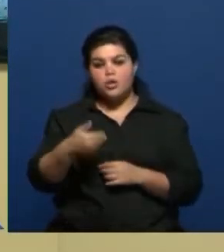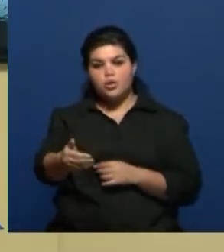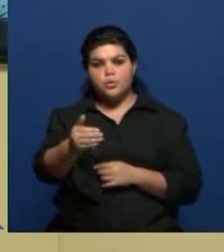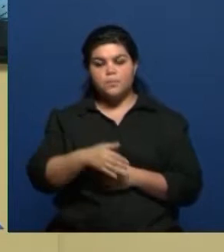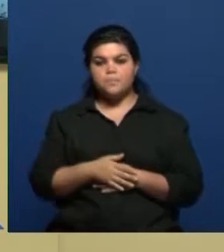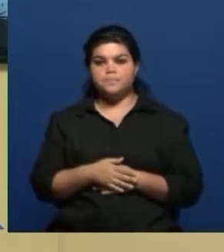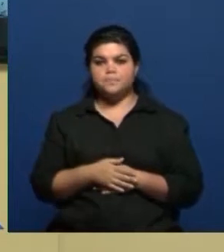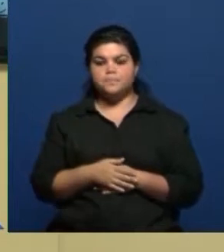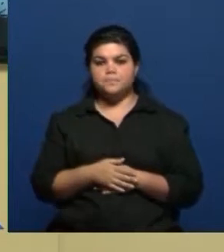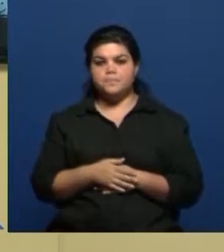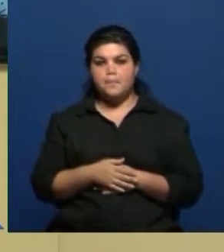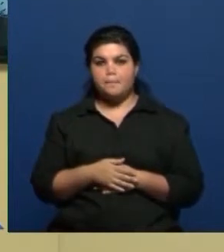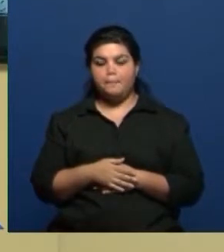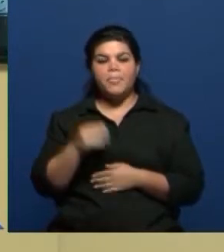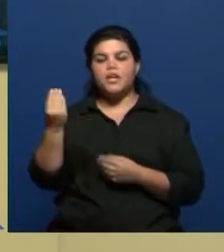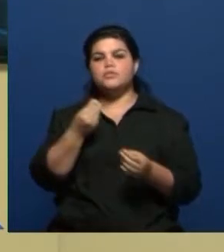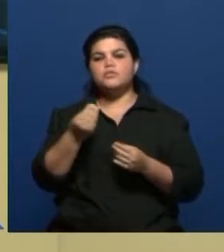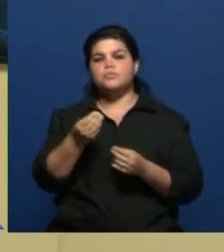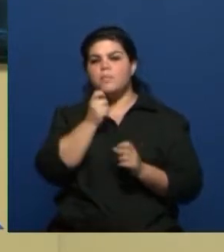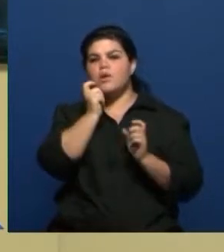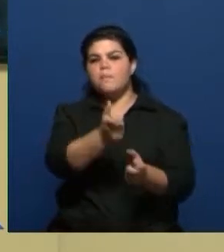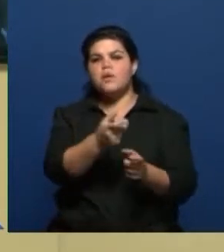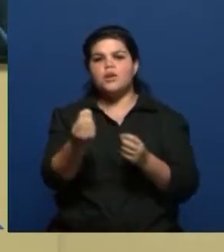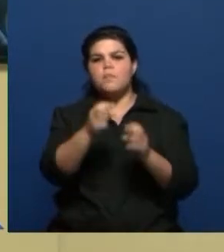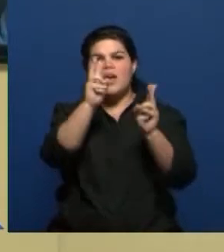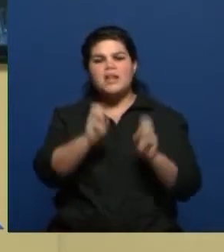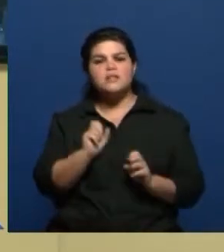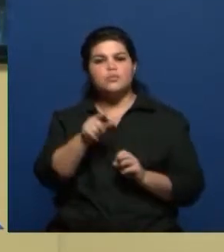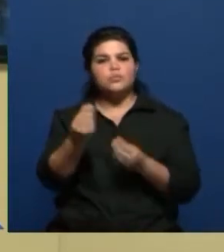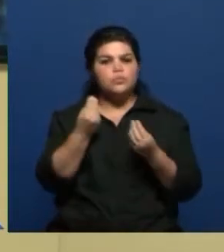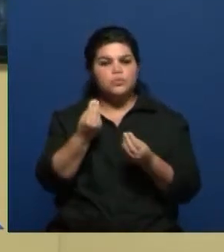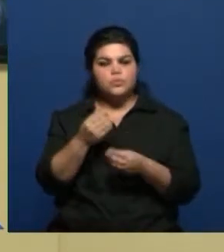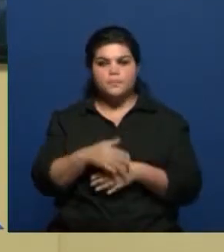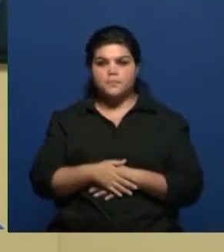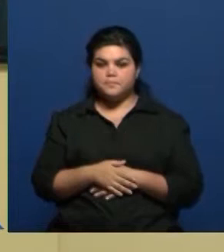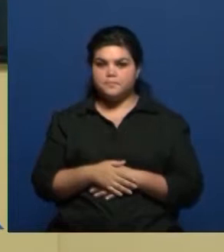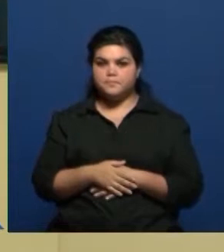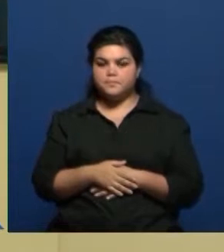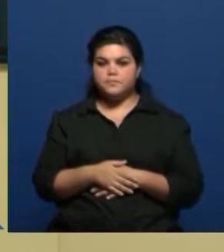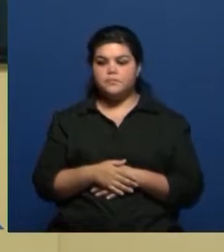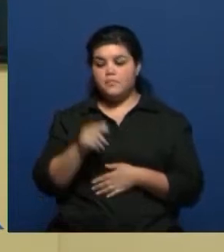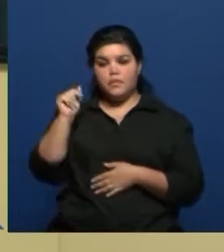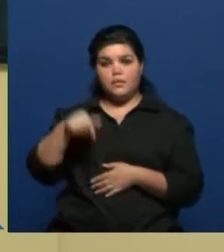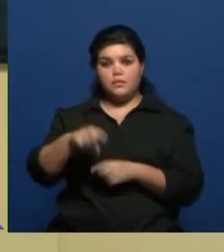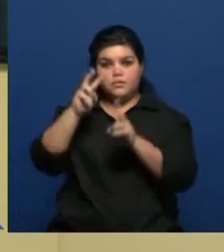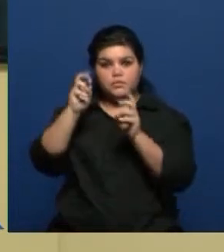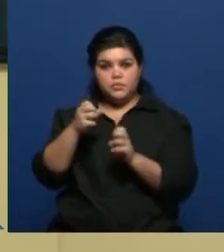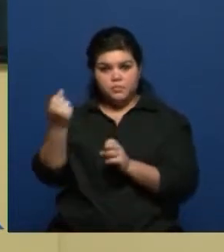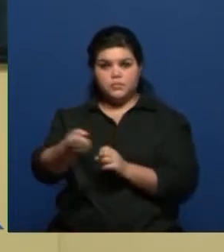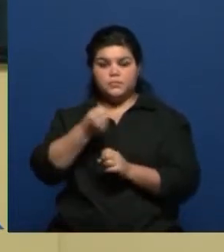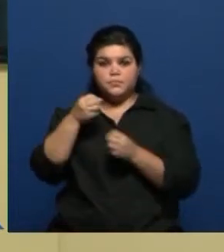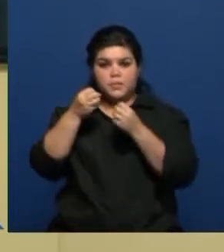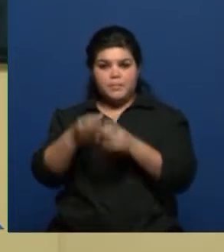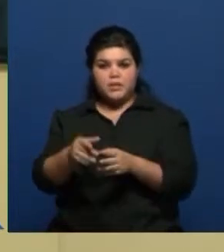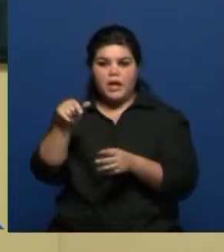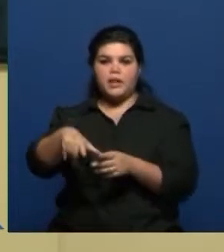Francisca. ¿Qué se le responde y qué análisis haces? Sí, mira, empiezo por el tema de que le